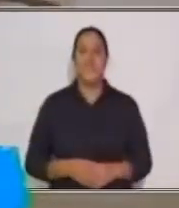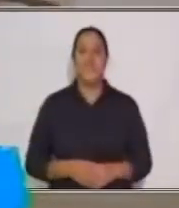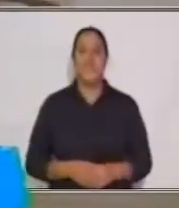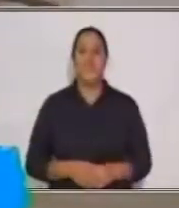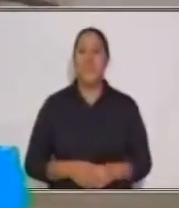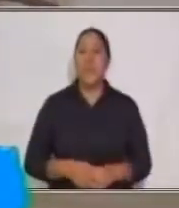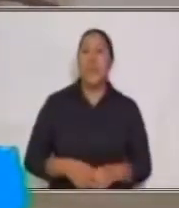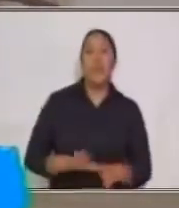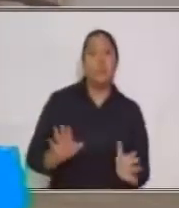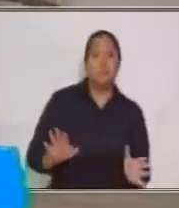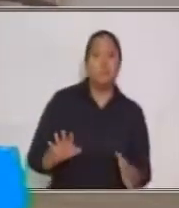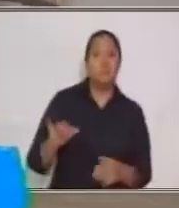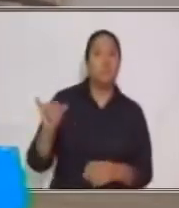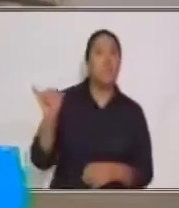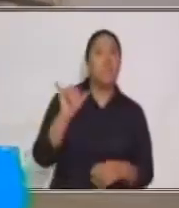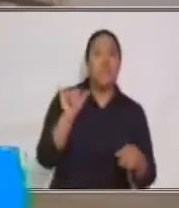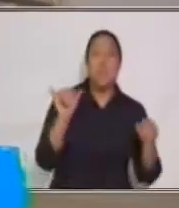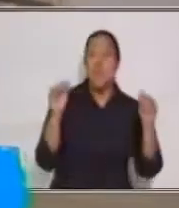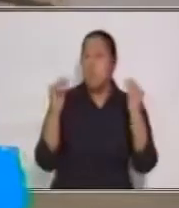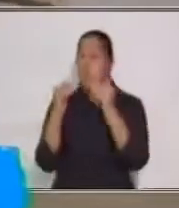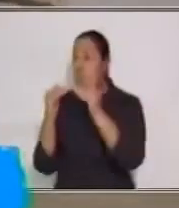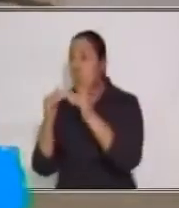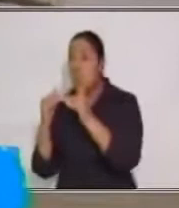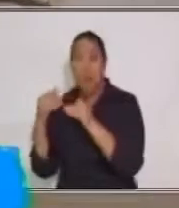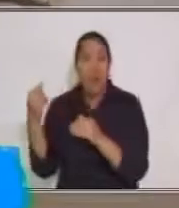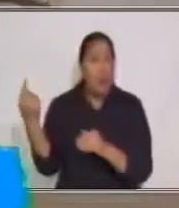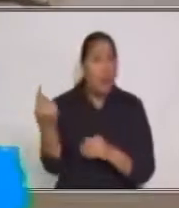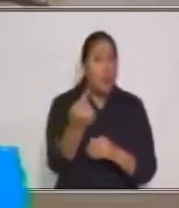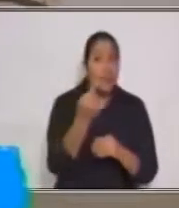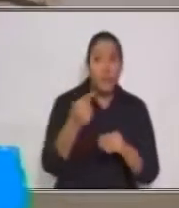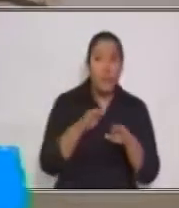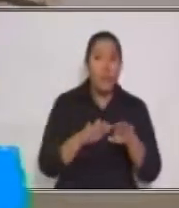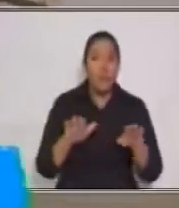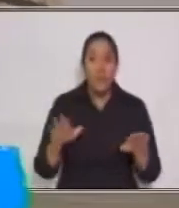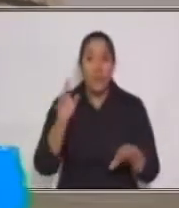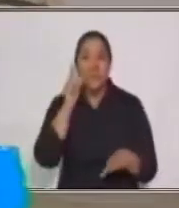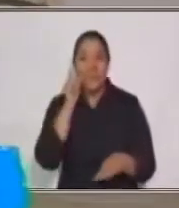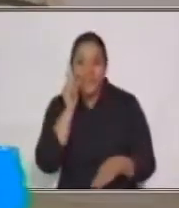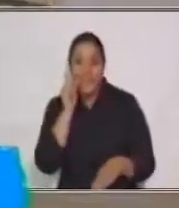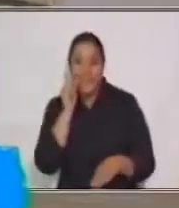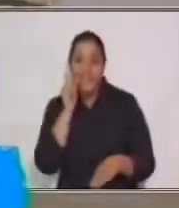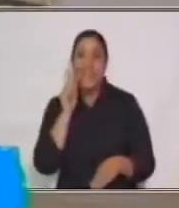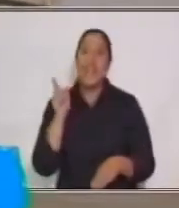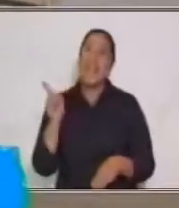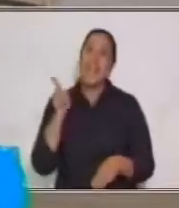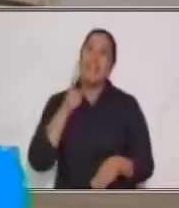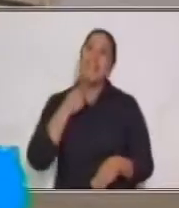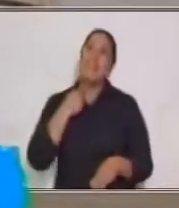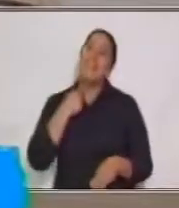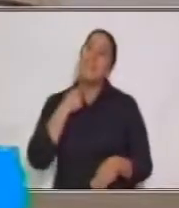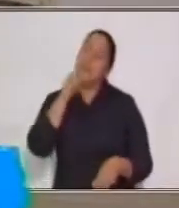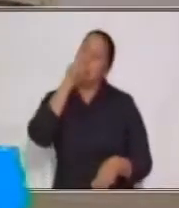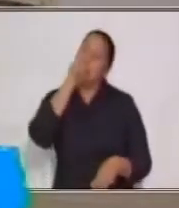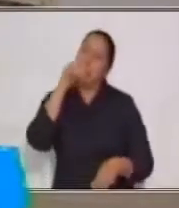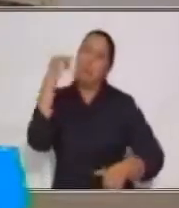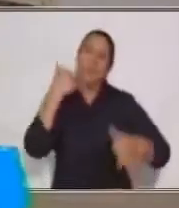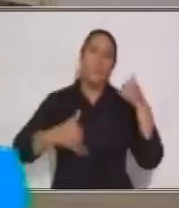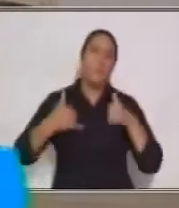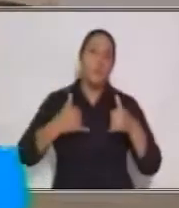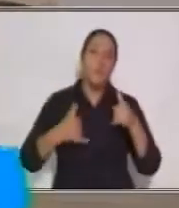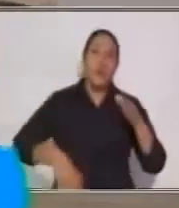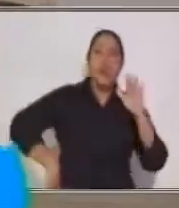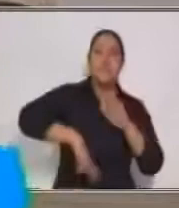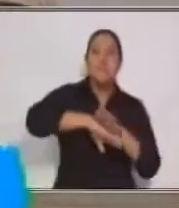todo niño, a Marco le gusta mucho jugar fútbol. Porque es bueno para correr y